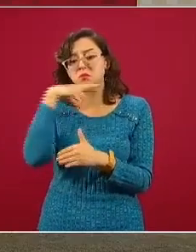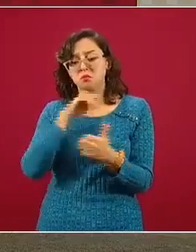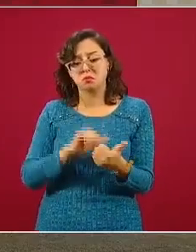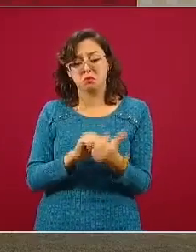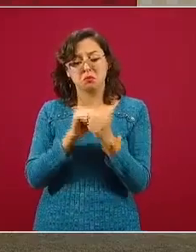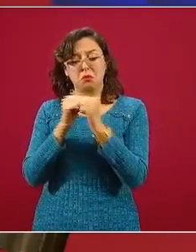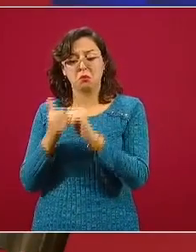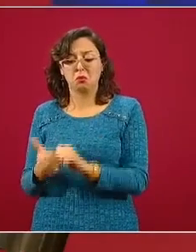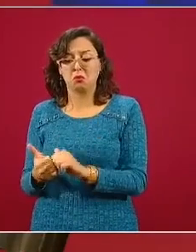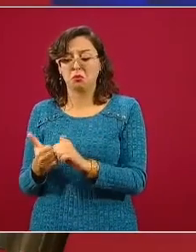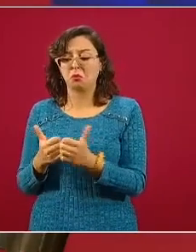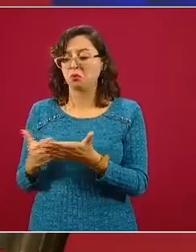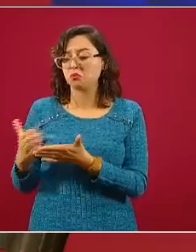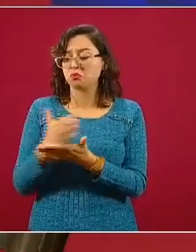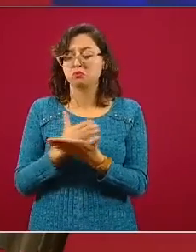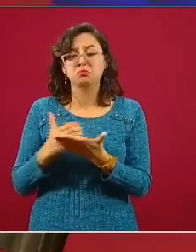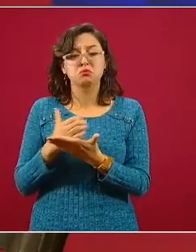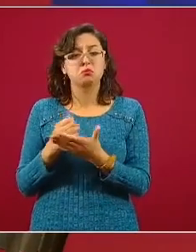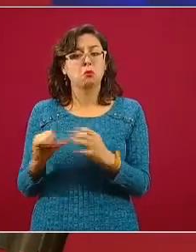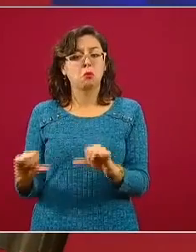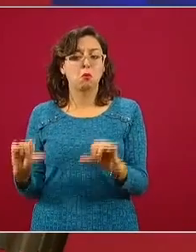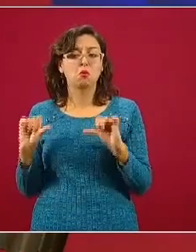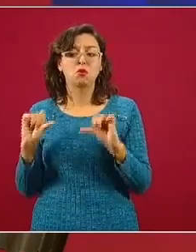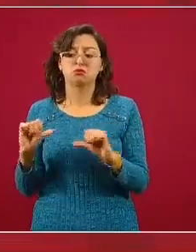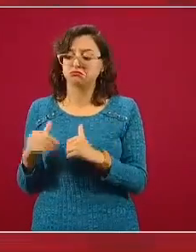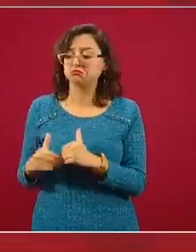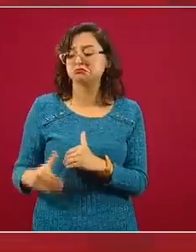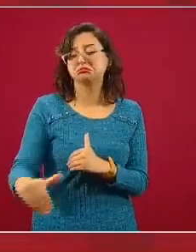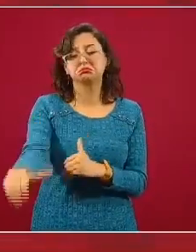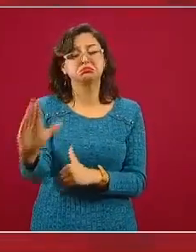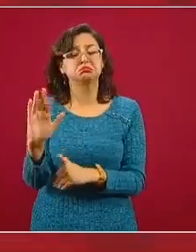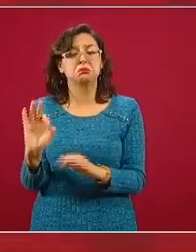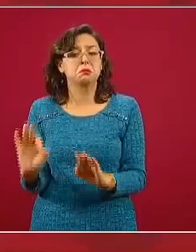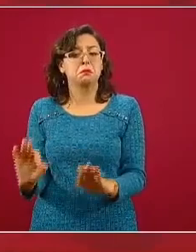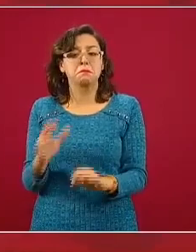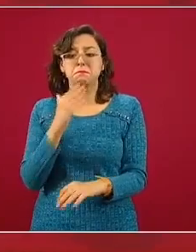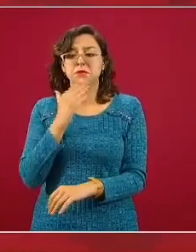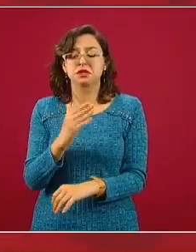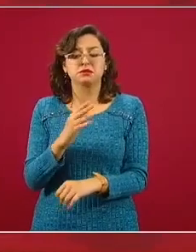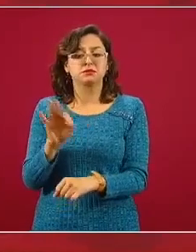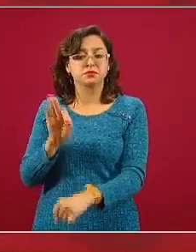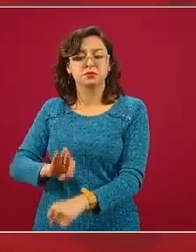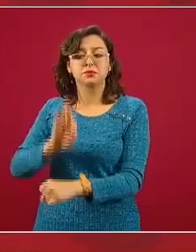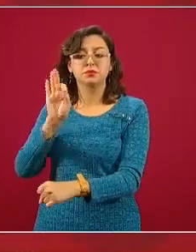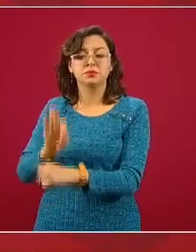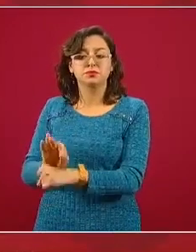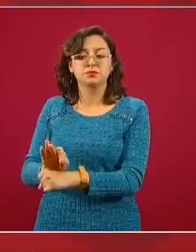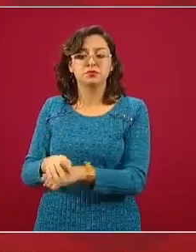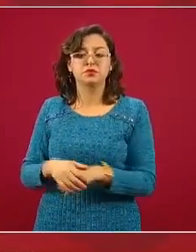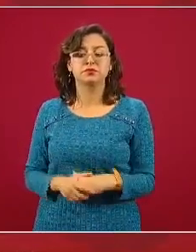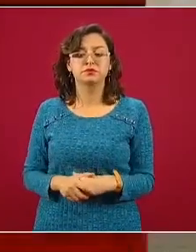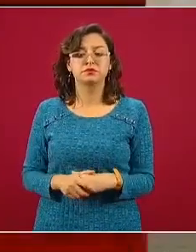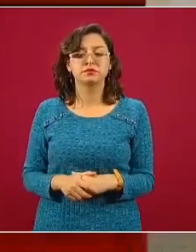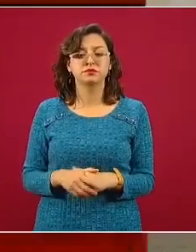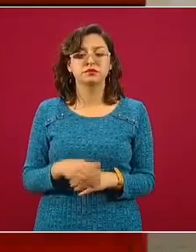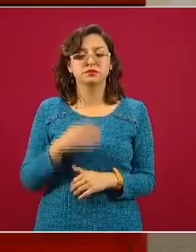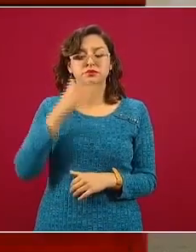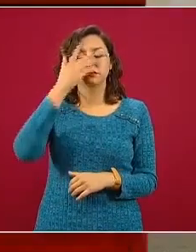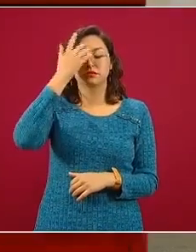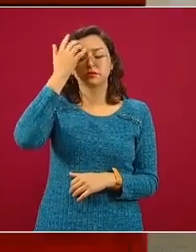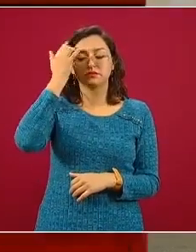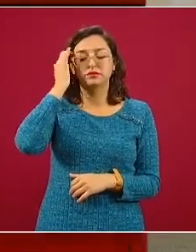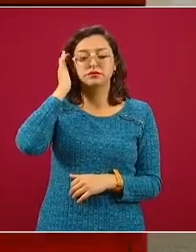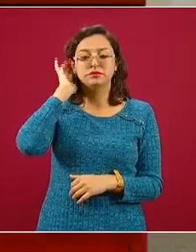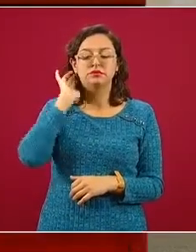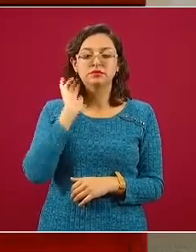bajo el supuesto de que desarrollen inmunidad permanente, quedarán ya protegidas. Y en cambio, con